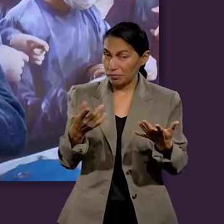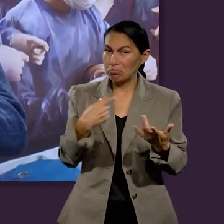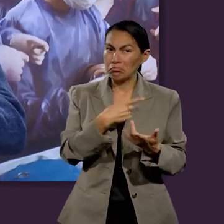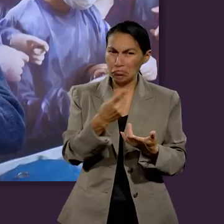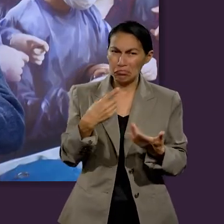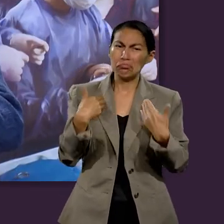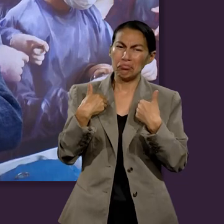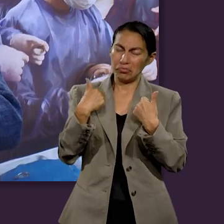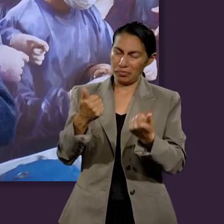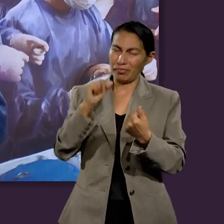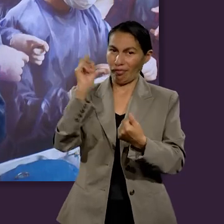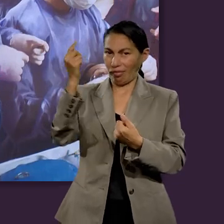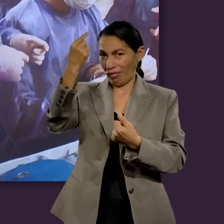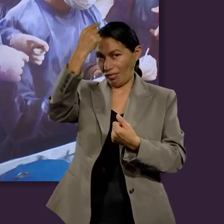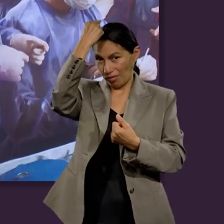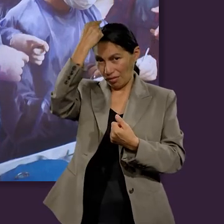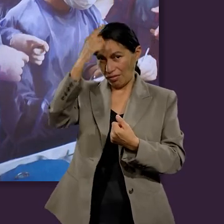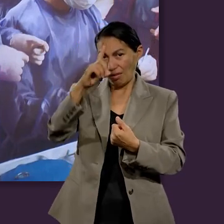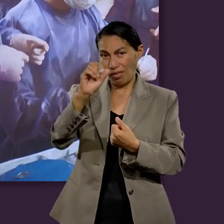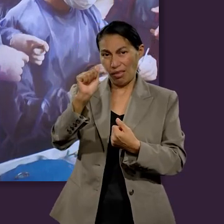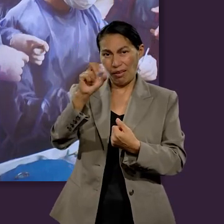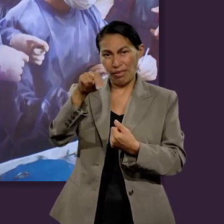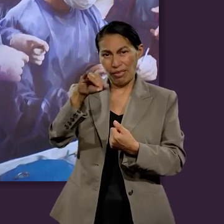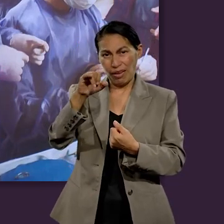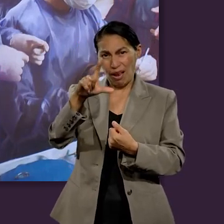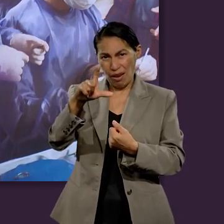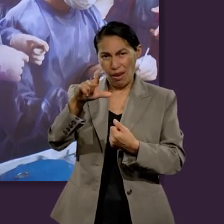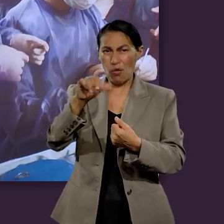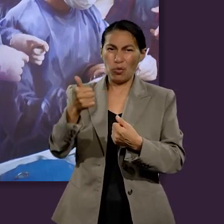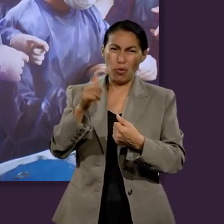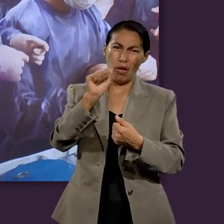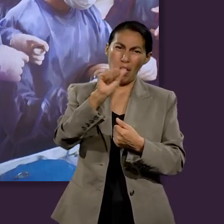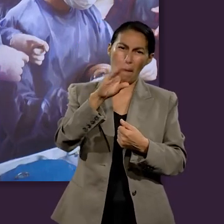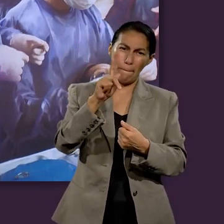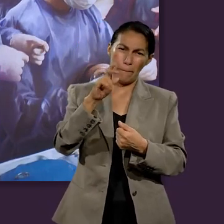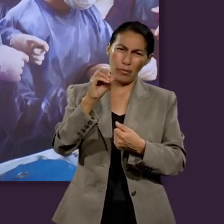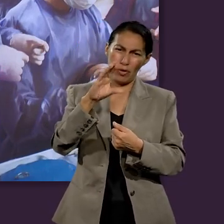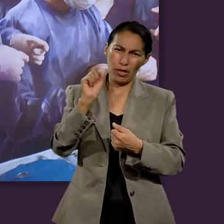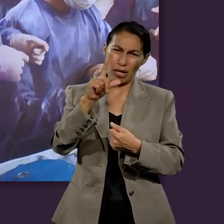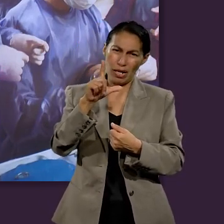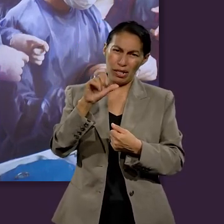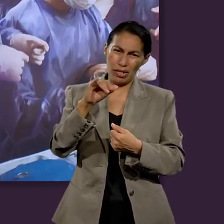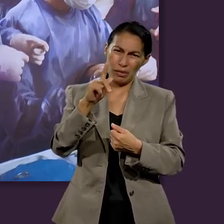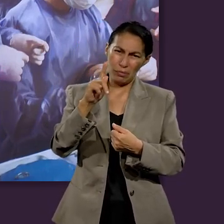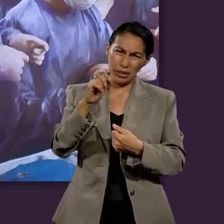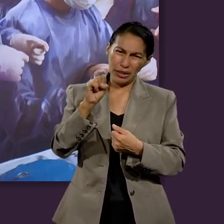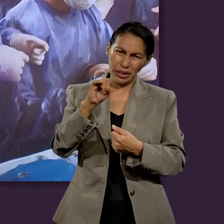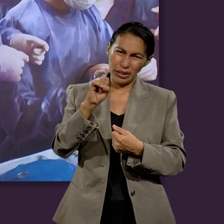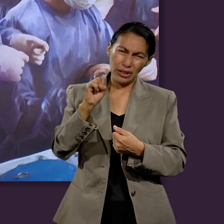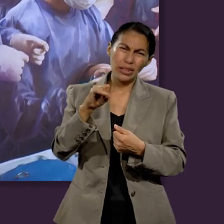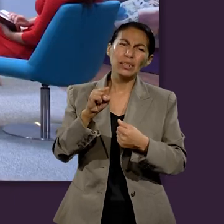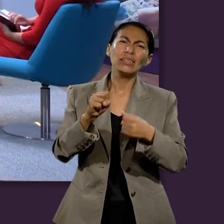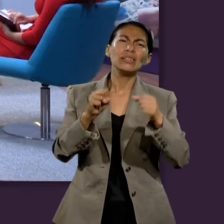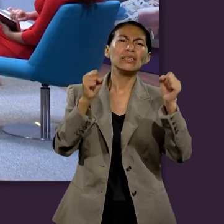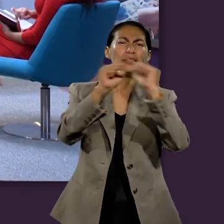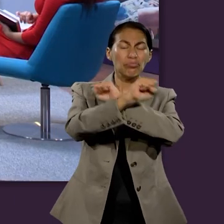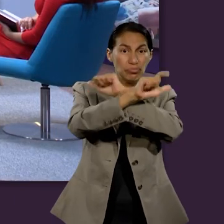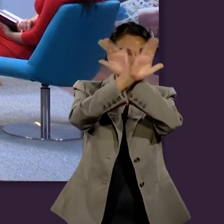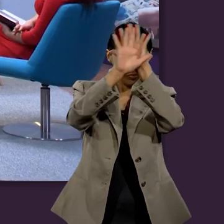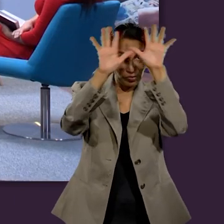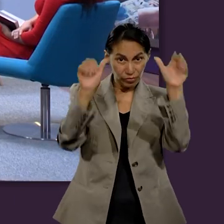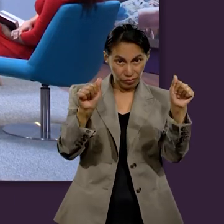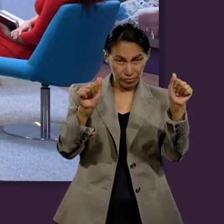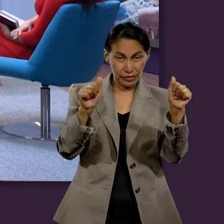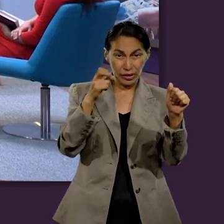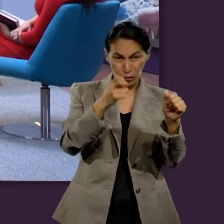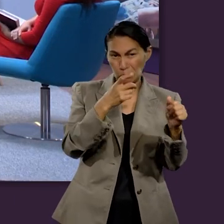futuros, todos reconocemos que Daniel y Apocalipsis son las bases para hablar acerca de las profecías y el mundo que